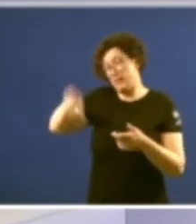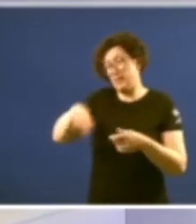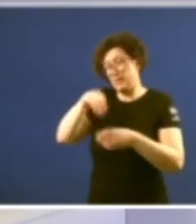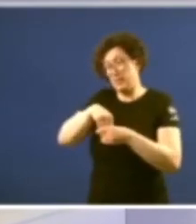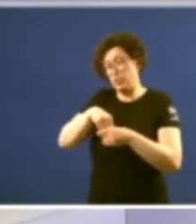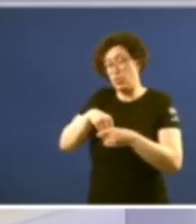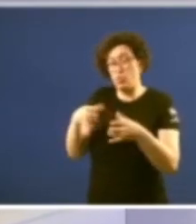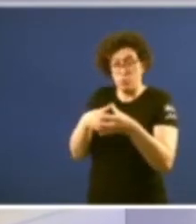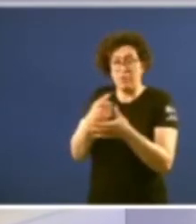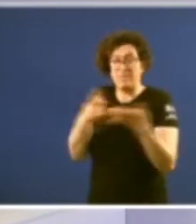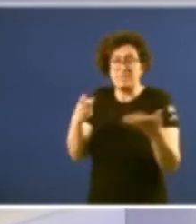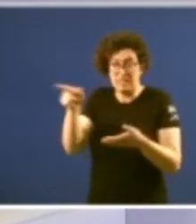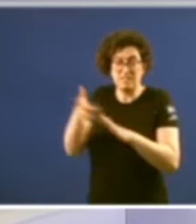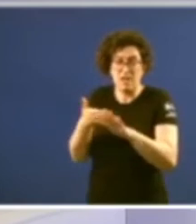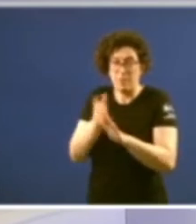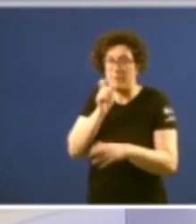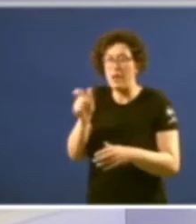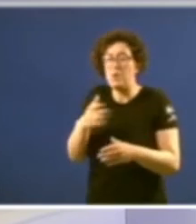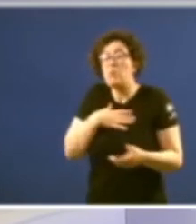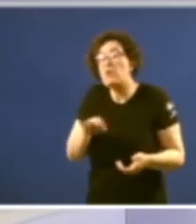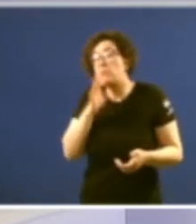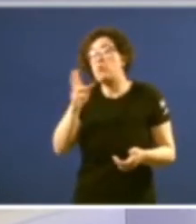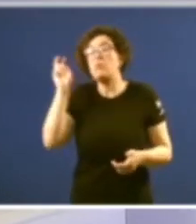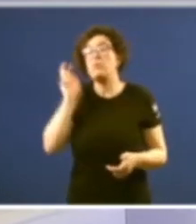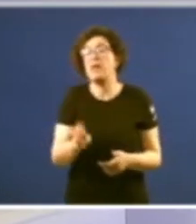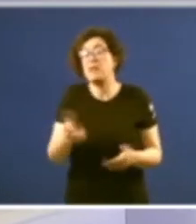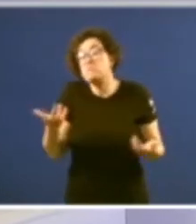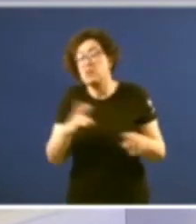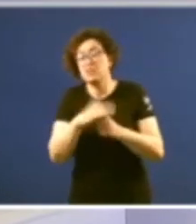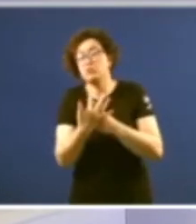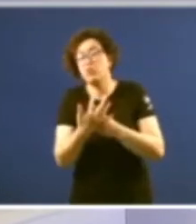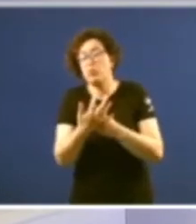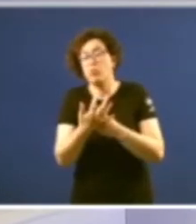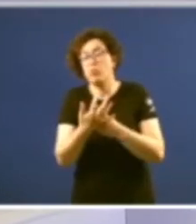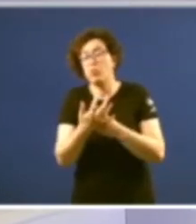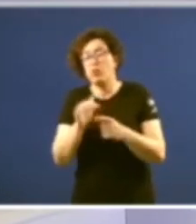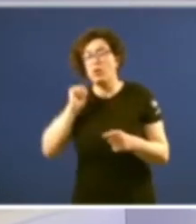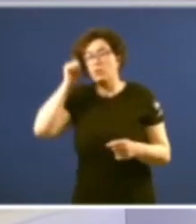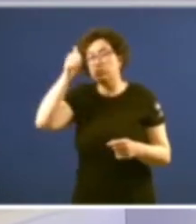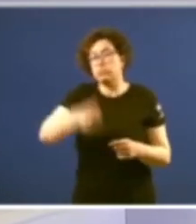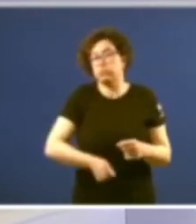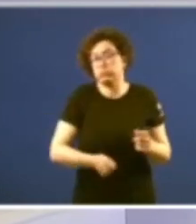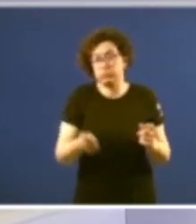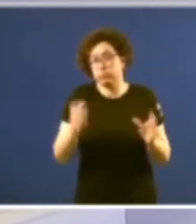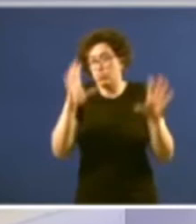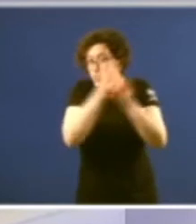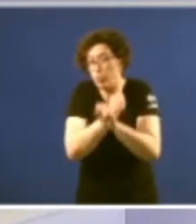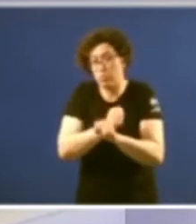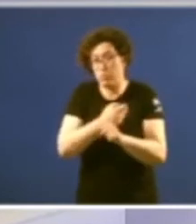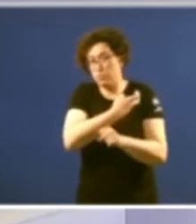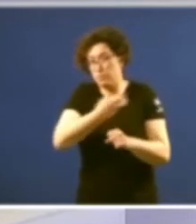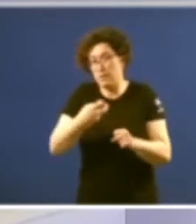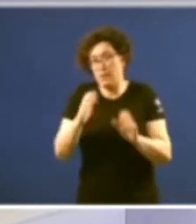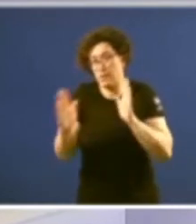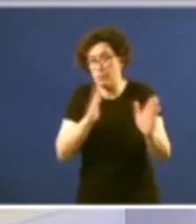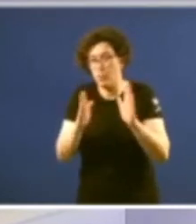Comisión dos 126 un dos argumentos podría ser que viñamos dunha longa noite de pedra que se refería antes Vilela e que moita